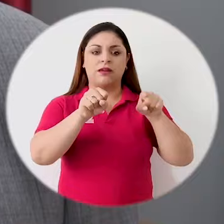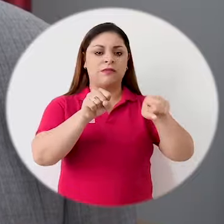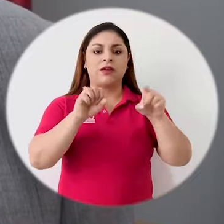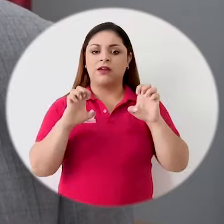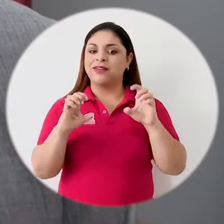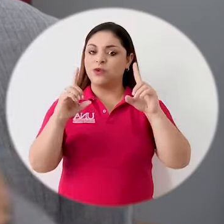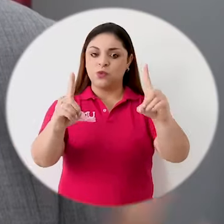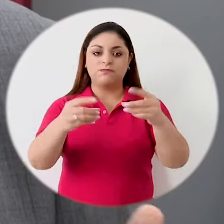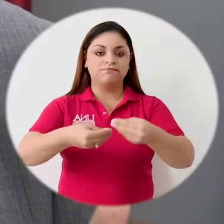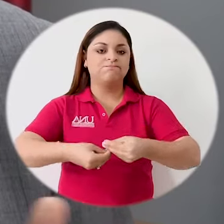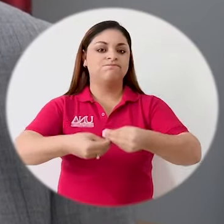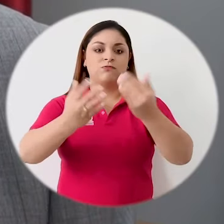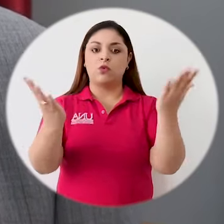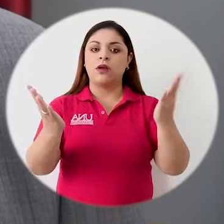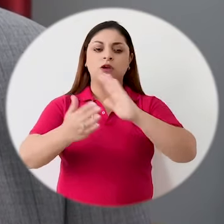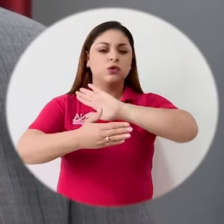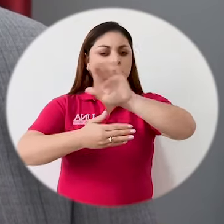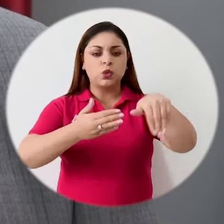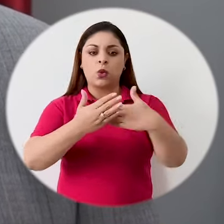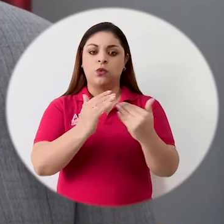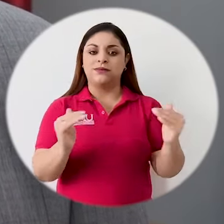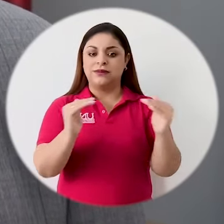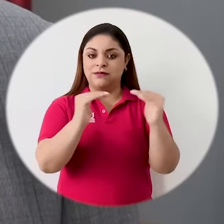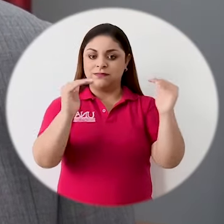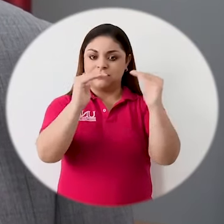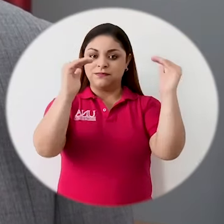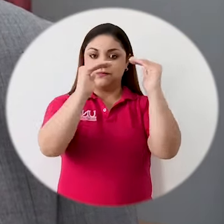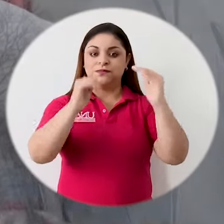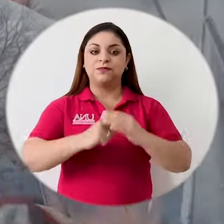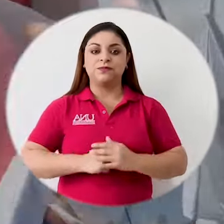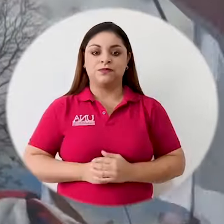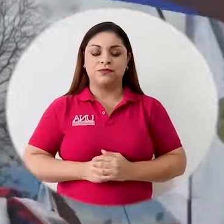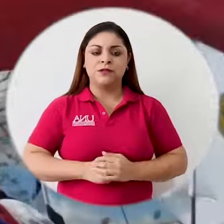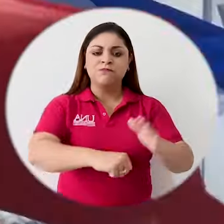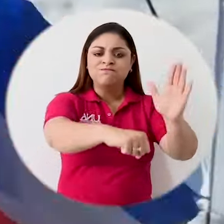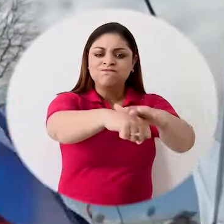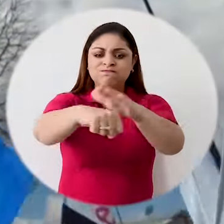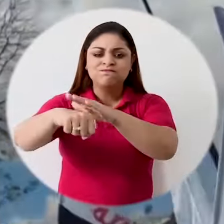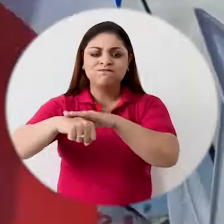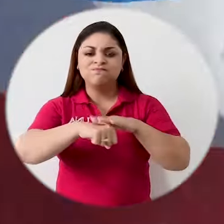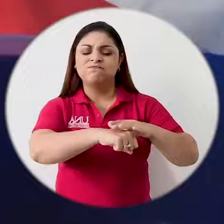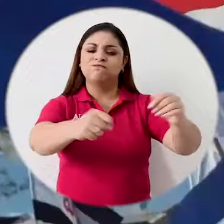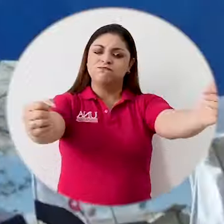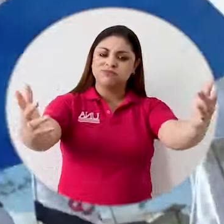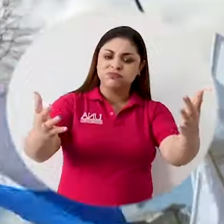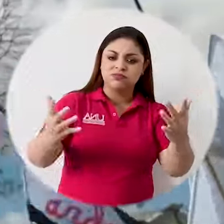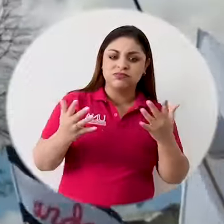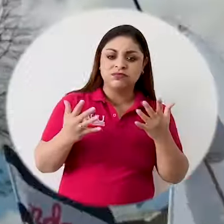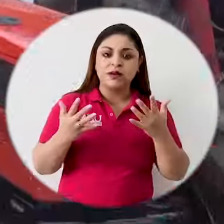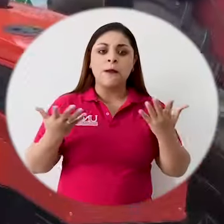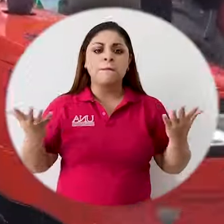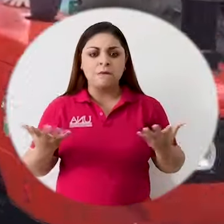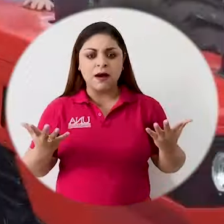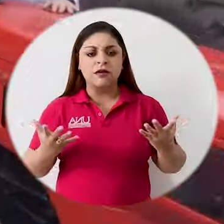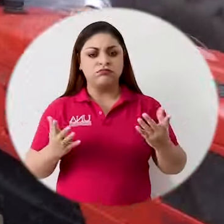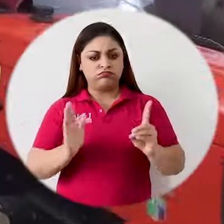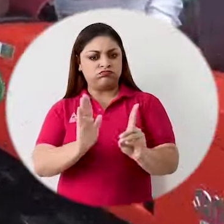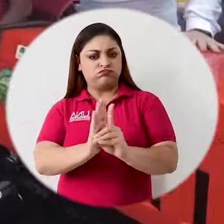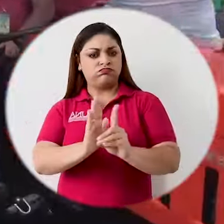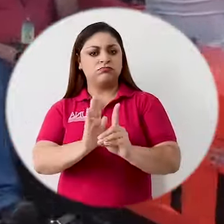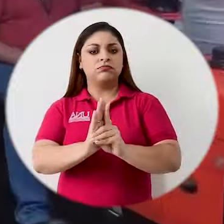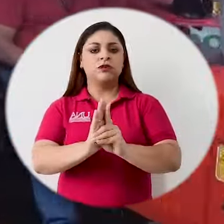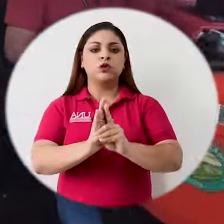pública en todos sus niveles. Nos convoca haciendo uso del derecho constitucional de